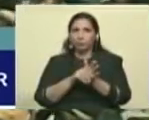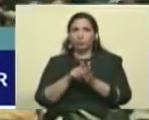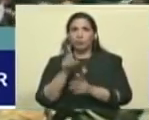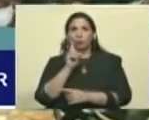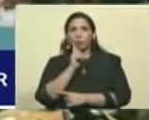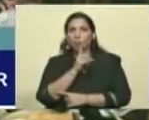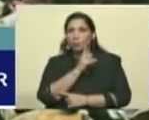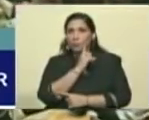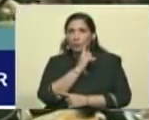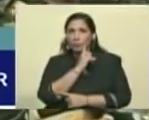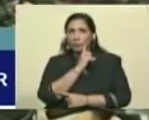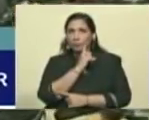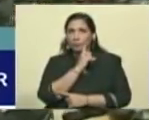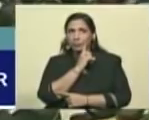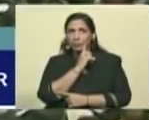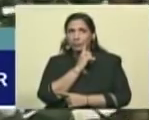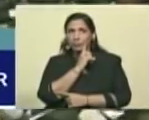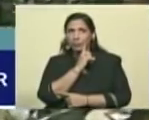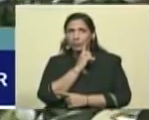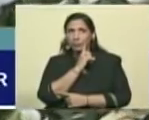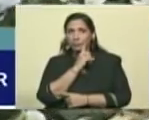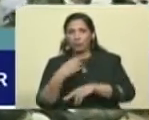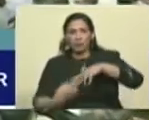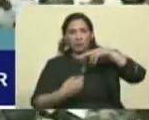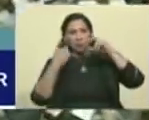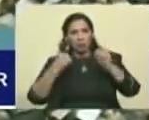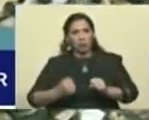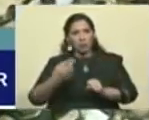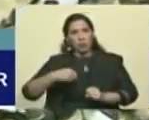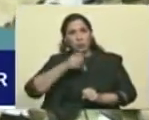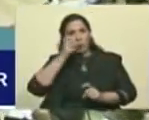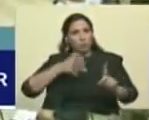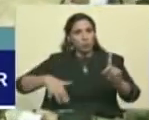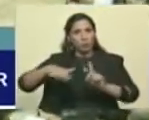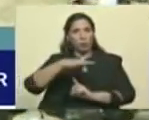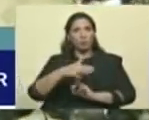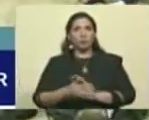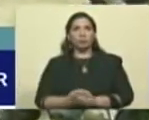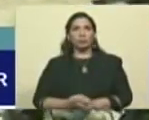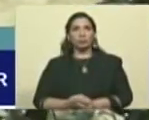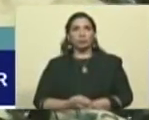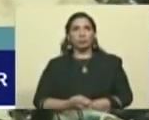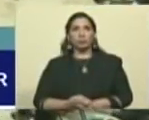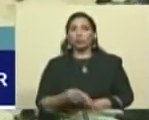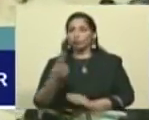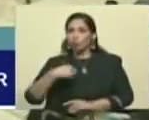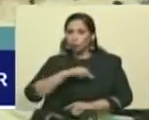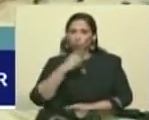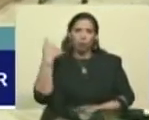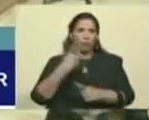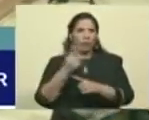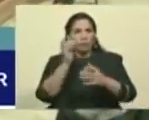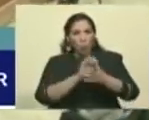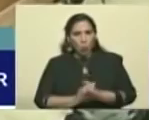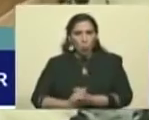mantenernos, en nombre de la revolución de nuestro pueblo, mantenernos unidos. Unidos.